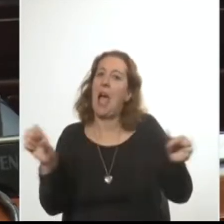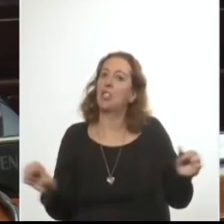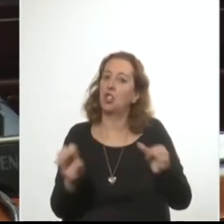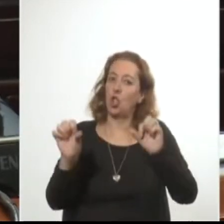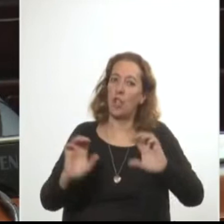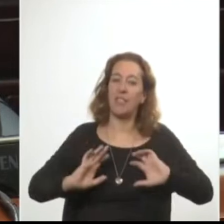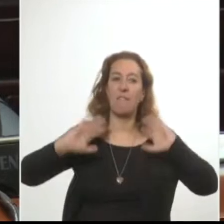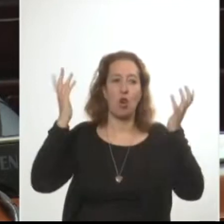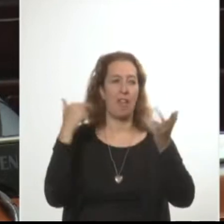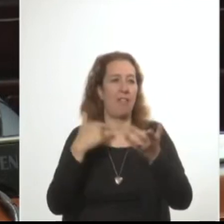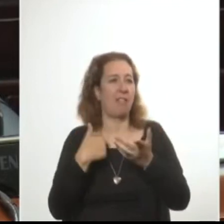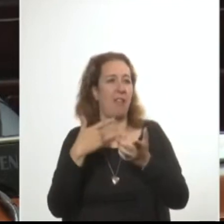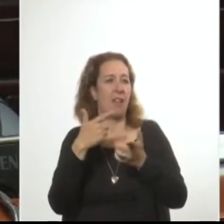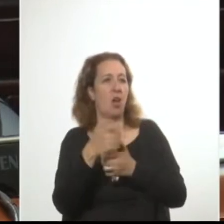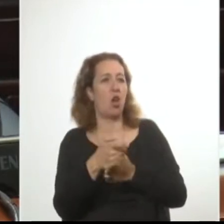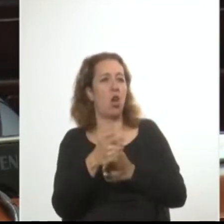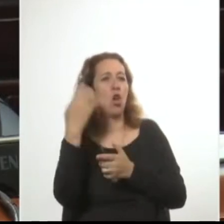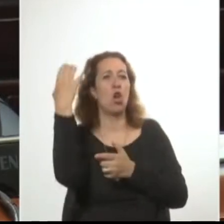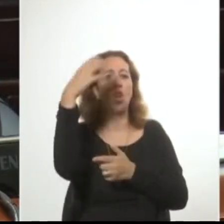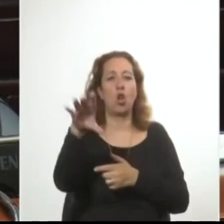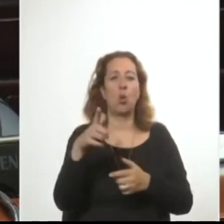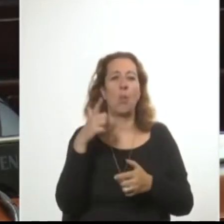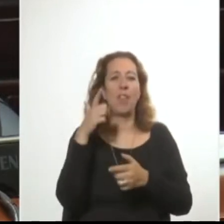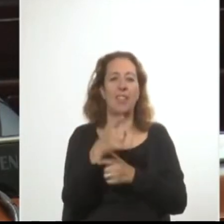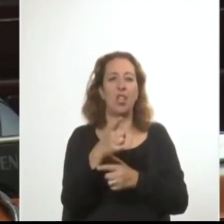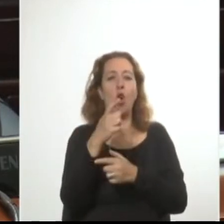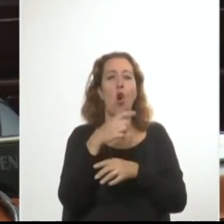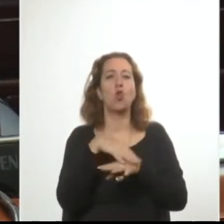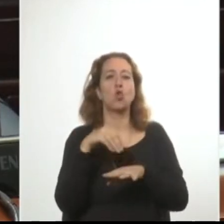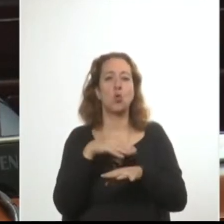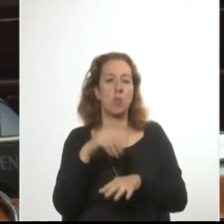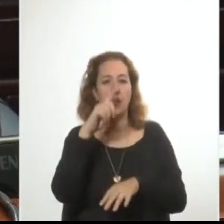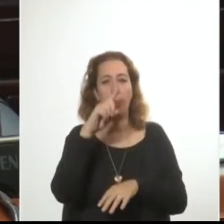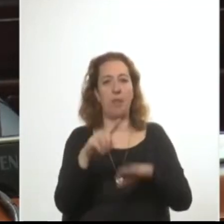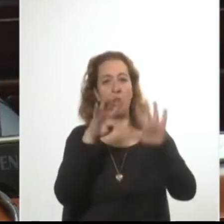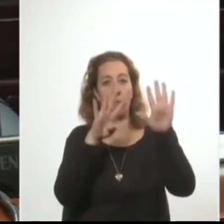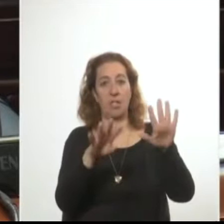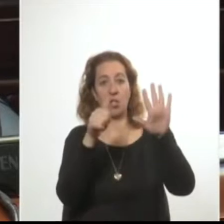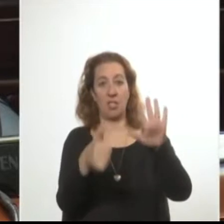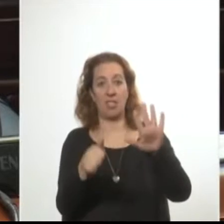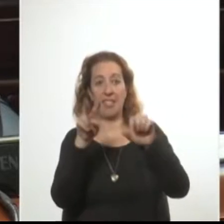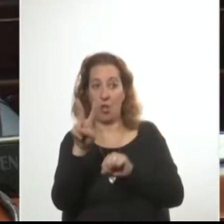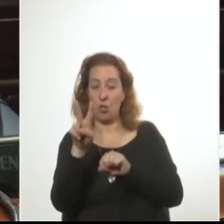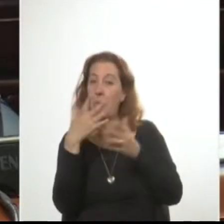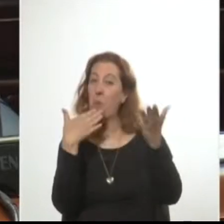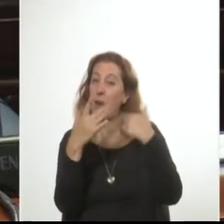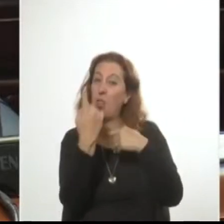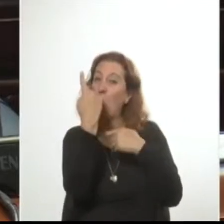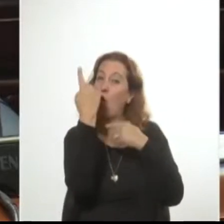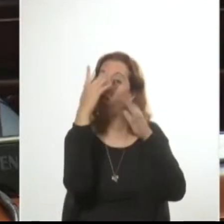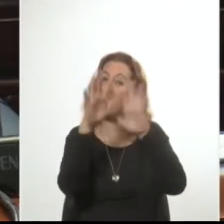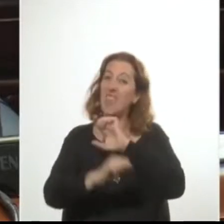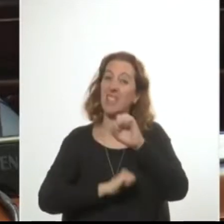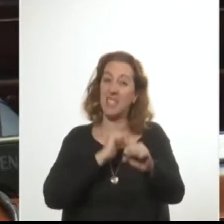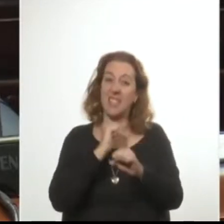asalto al club de tiro suizo en 1962. Estamos hablando de una década antes de los